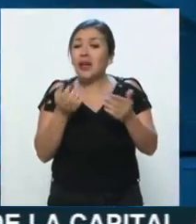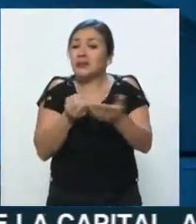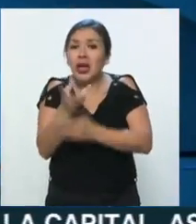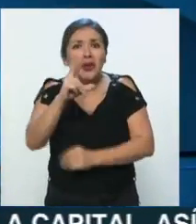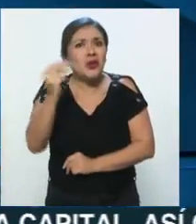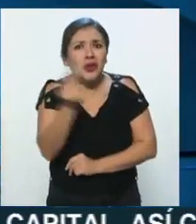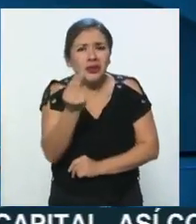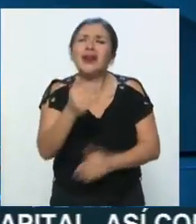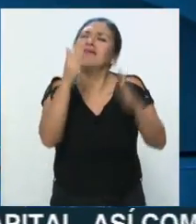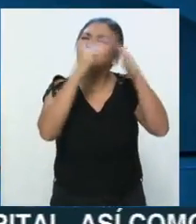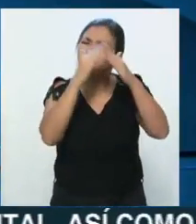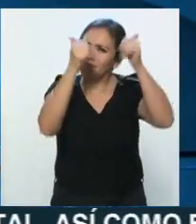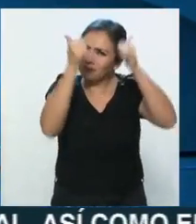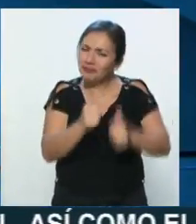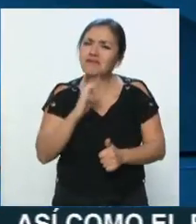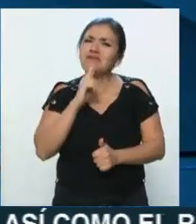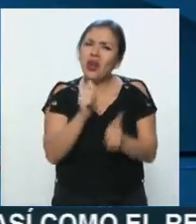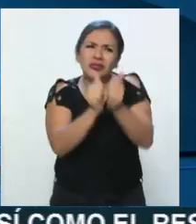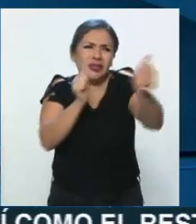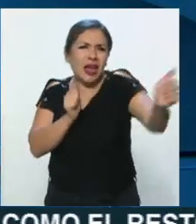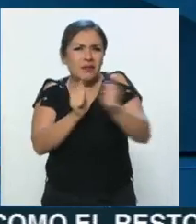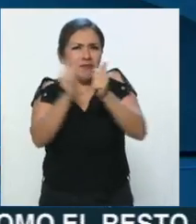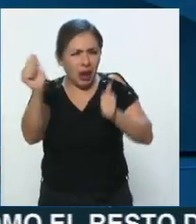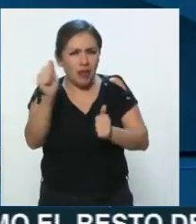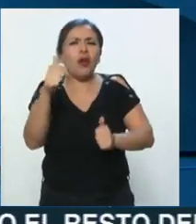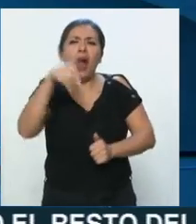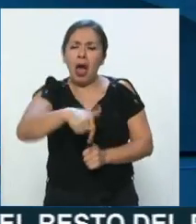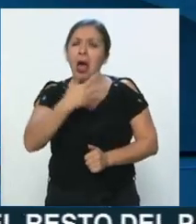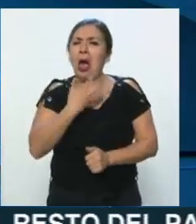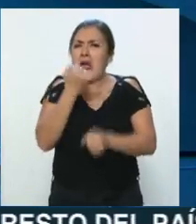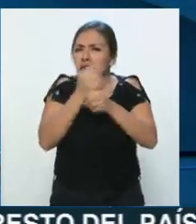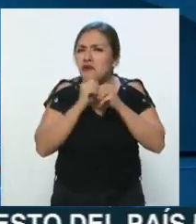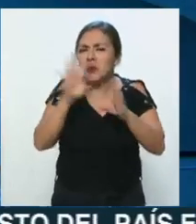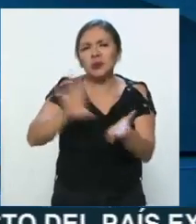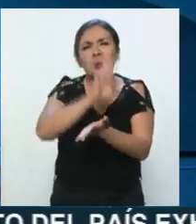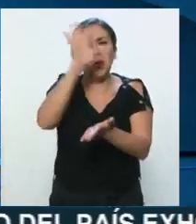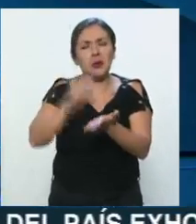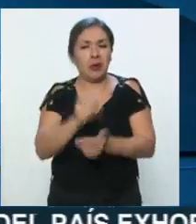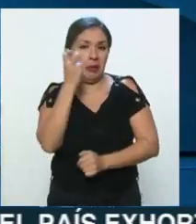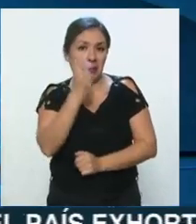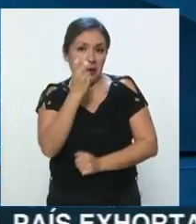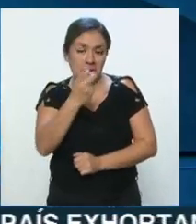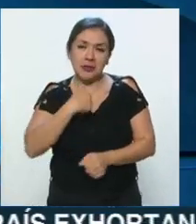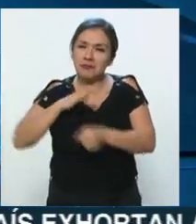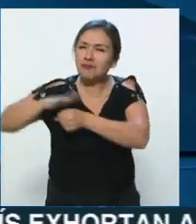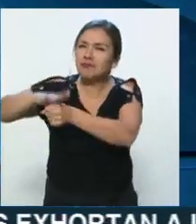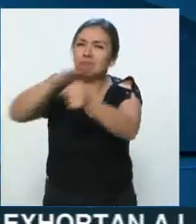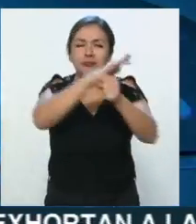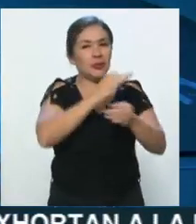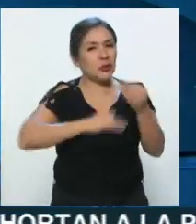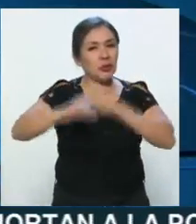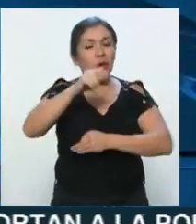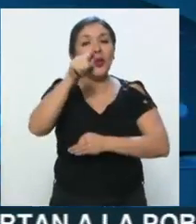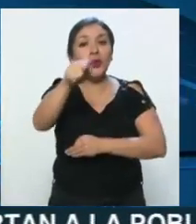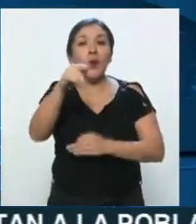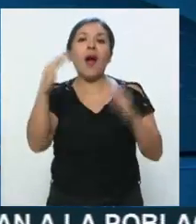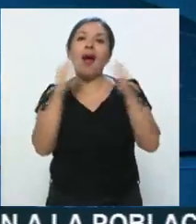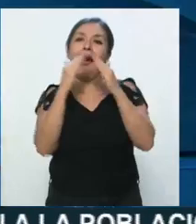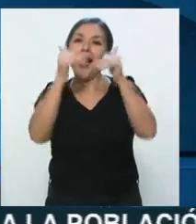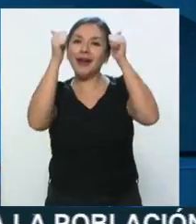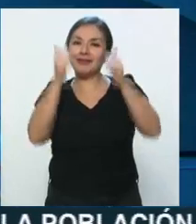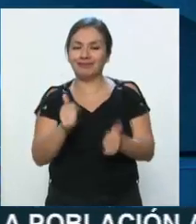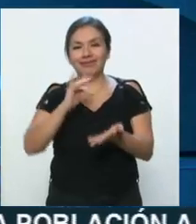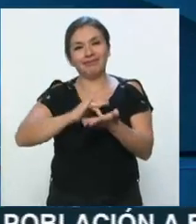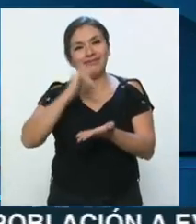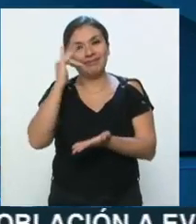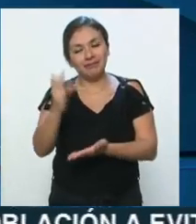quédese en casa, guarde sana distancia, y nosotros lo mantenemos informado. Ese es precisamente el llamado. Feli, quédese en casa.